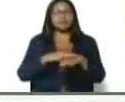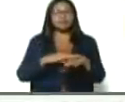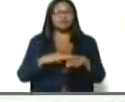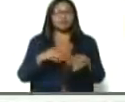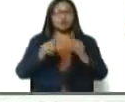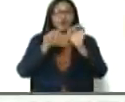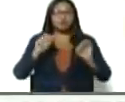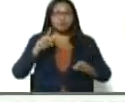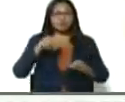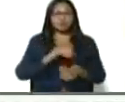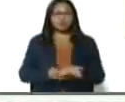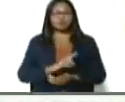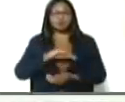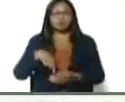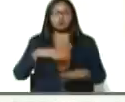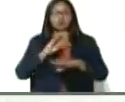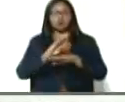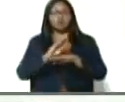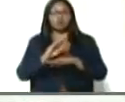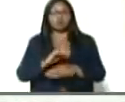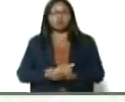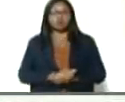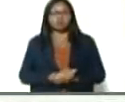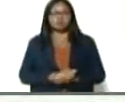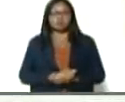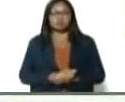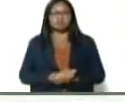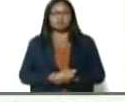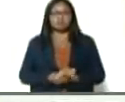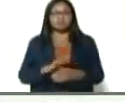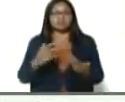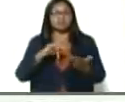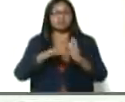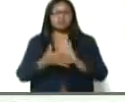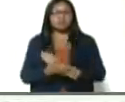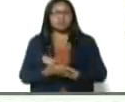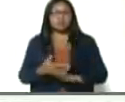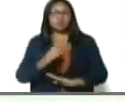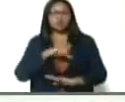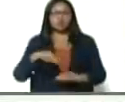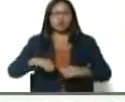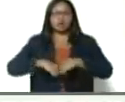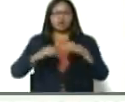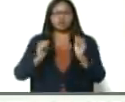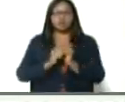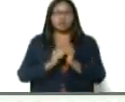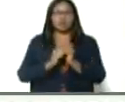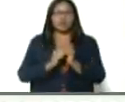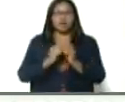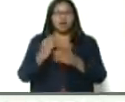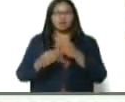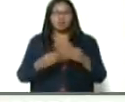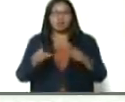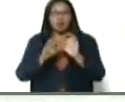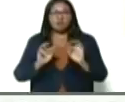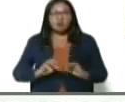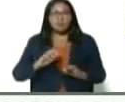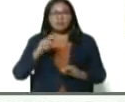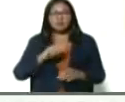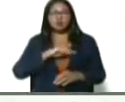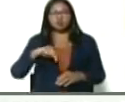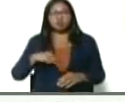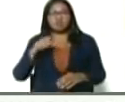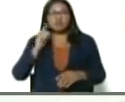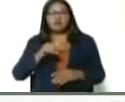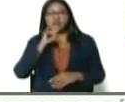Sotel, y nuestro protector, Lido C. Marcano, que la cartera crediticia, de Anzuategui, es para el estado, Anzuategui, donde debemos